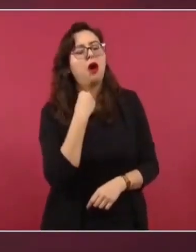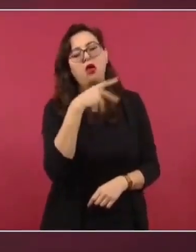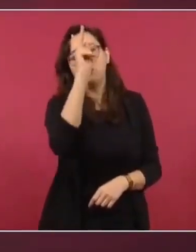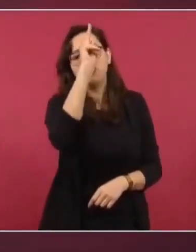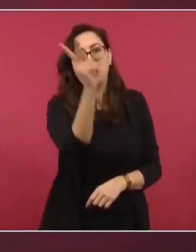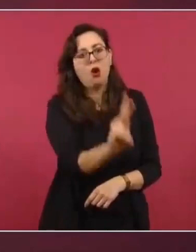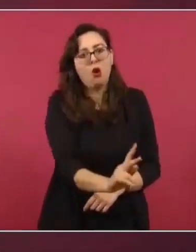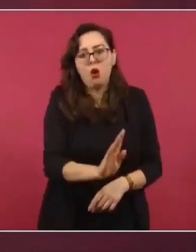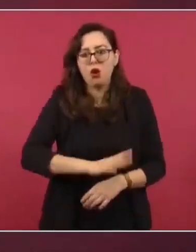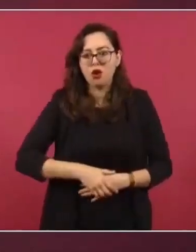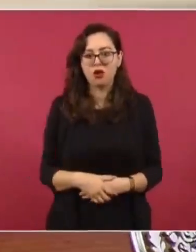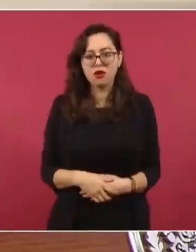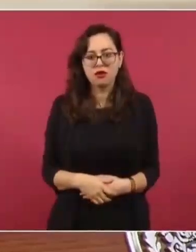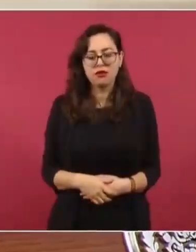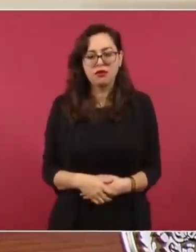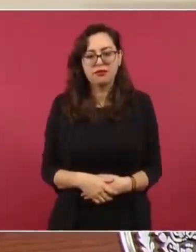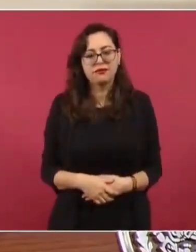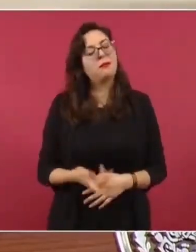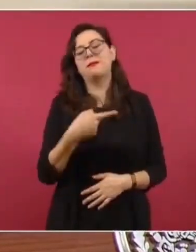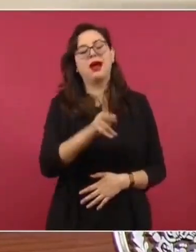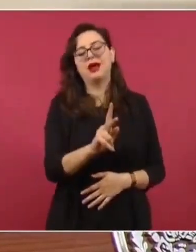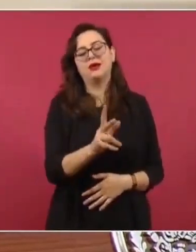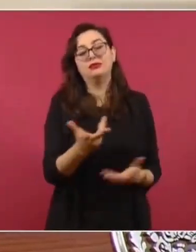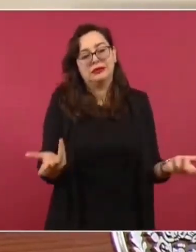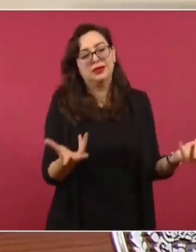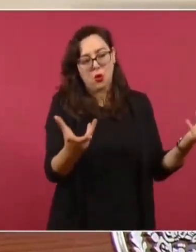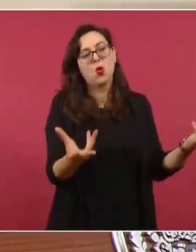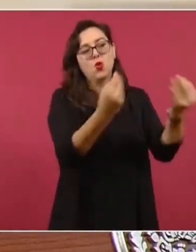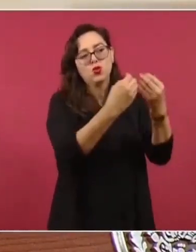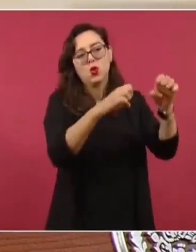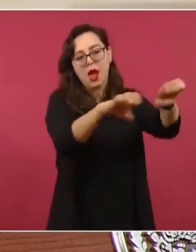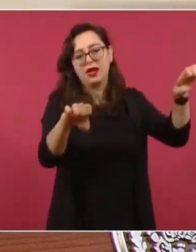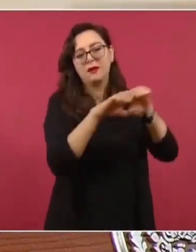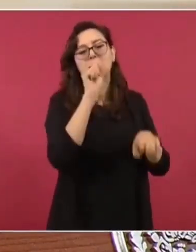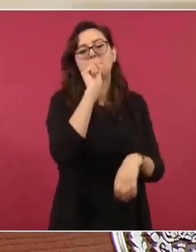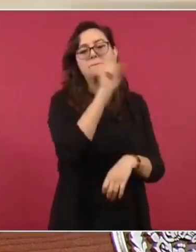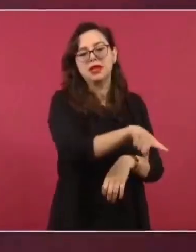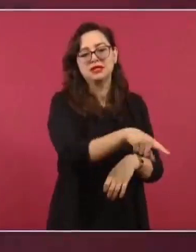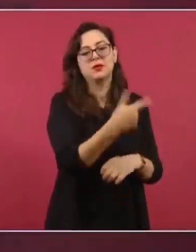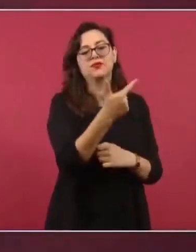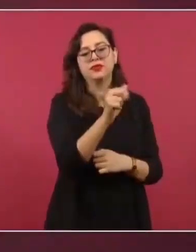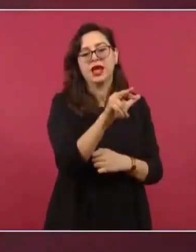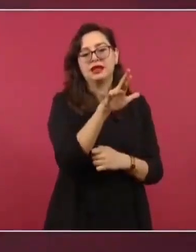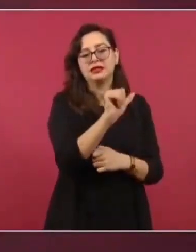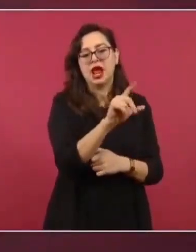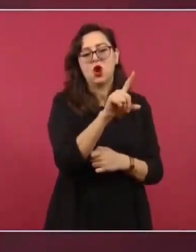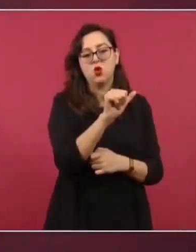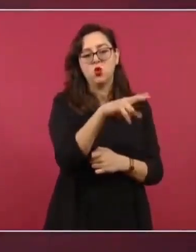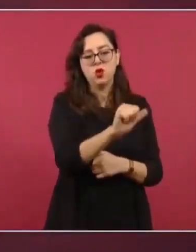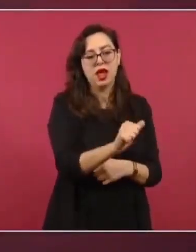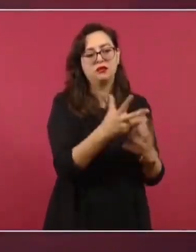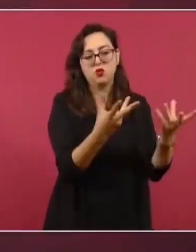de la misma mafia, de García Luna, de los jefes de García